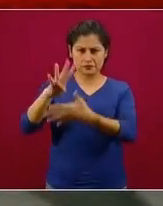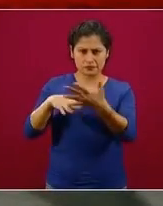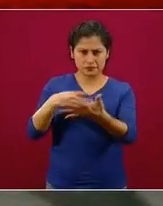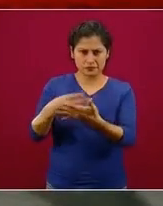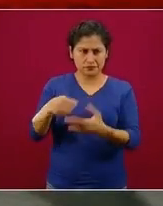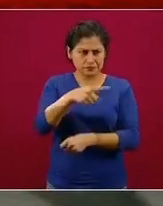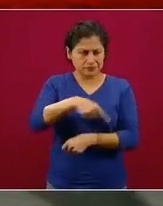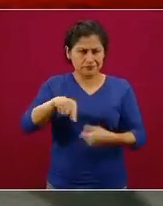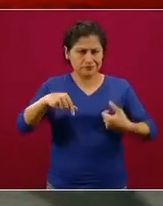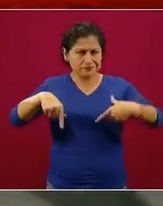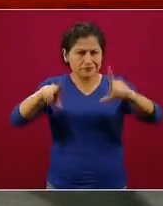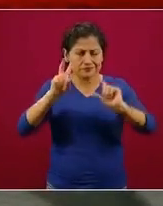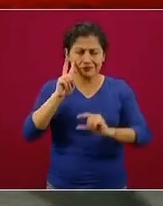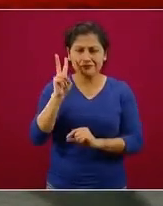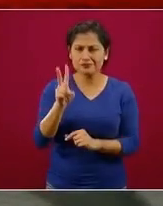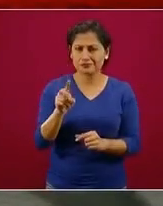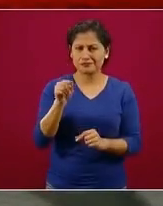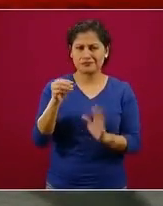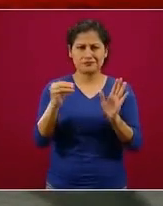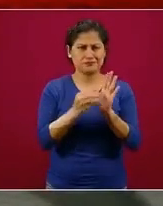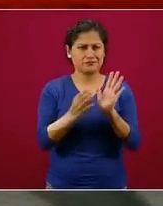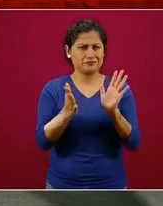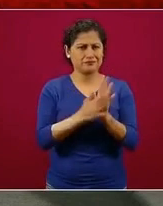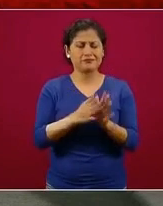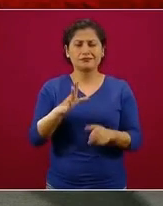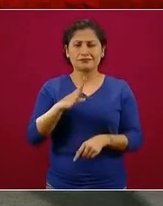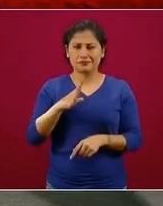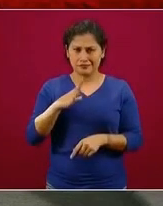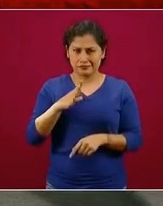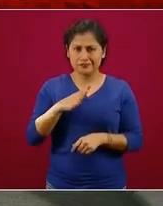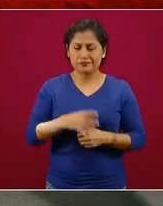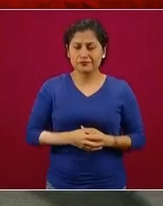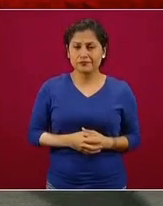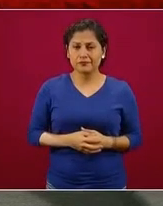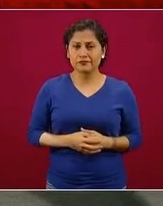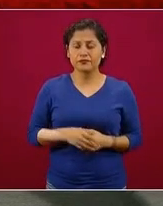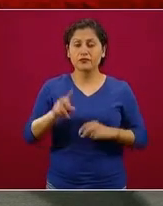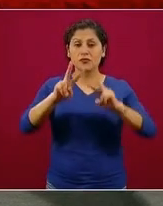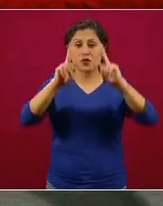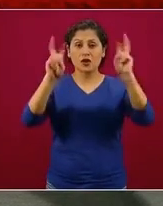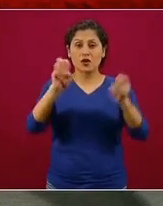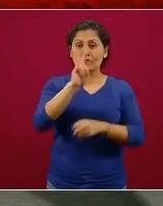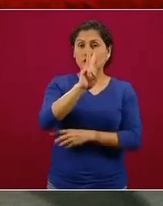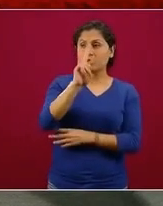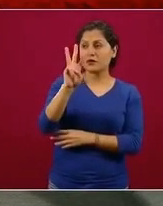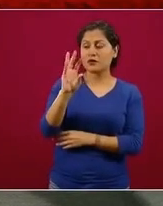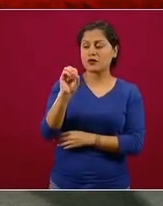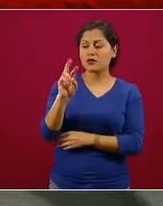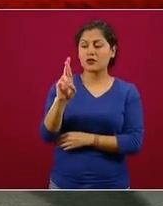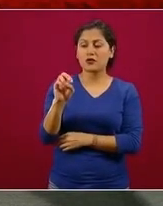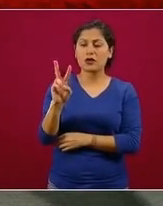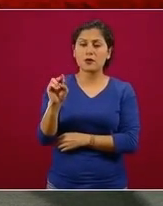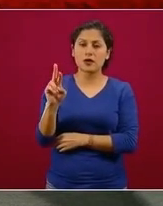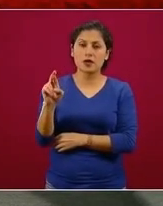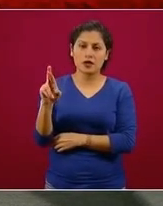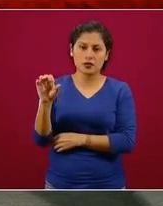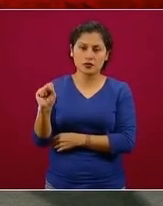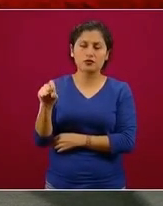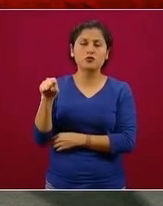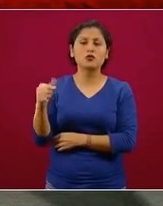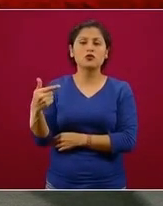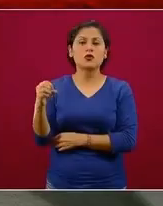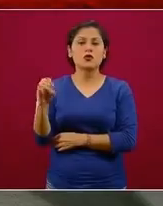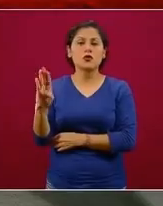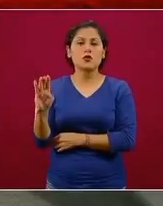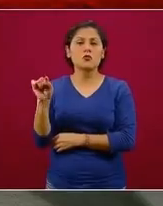pueden revisar en cualquier momento. También este material está en el sitio coronavirus.gov.mx, hay una